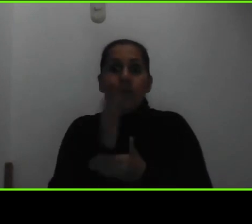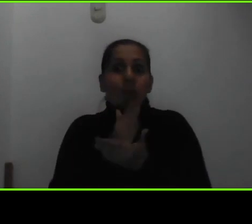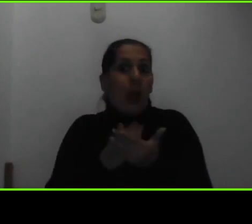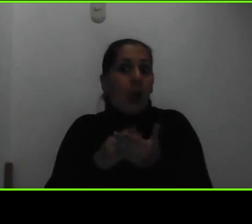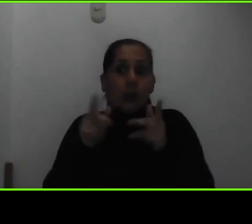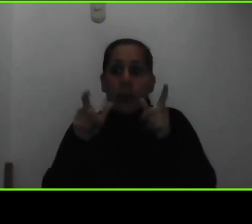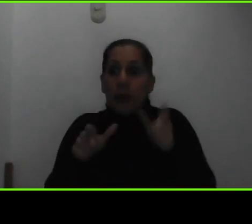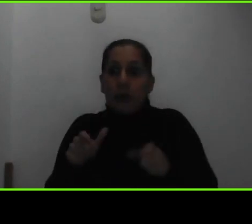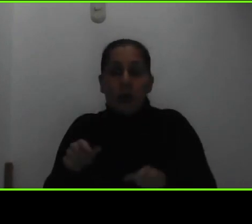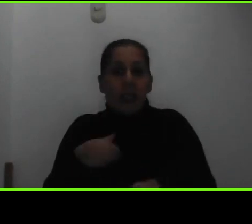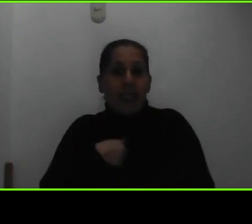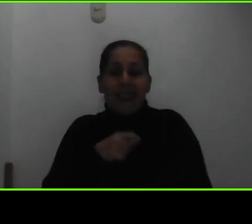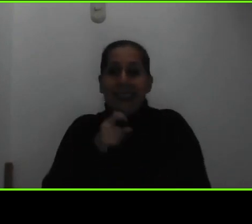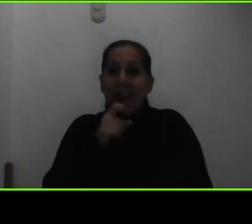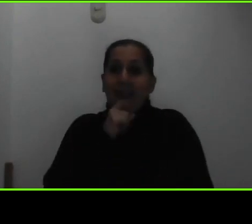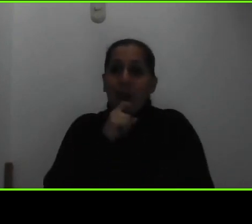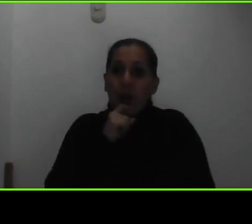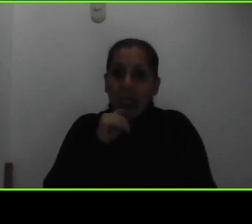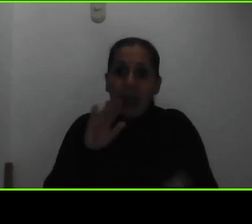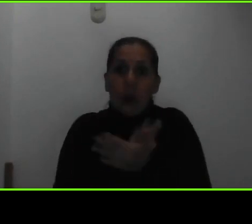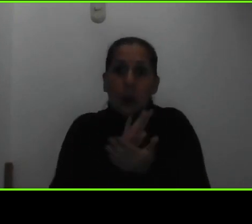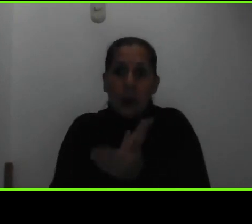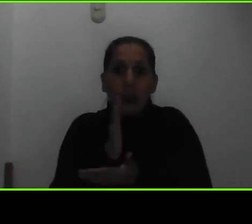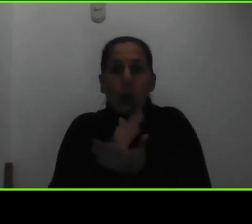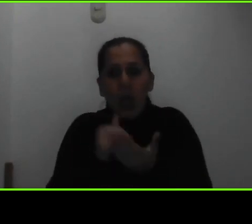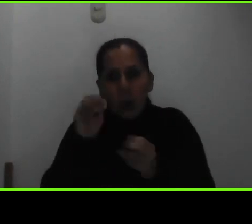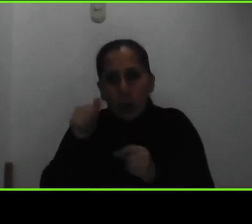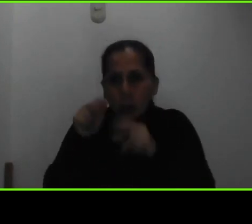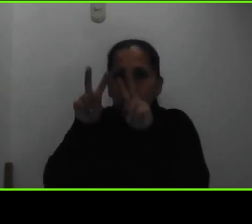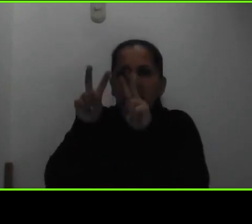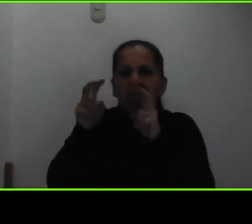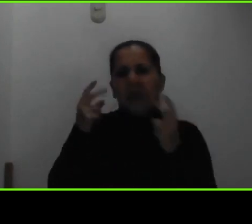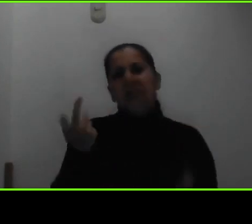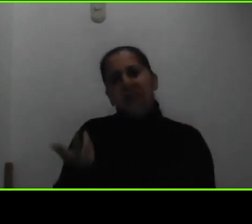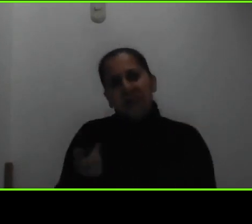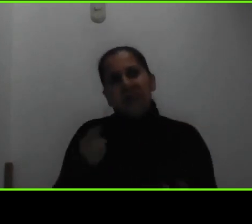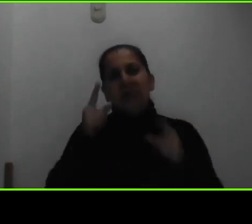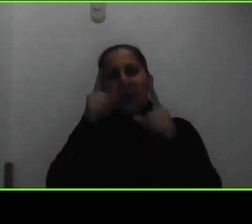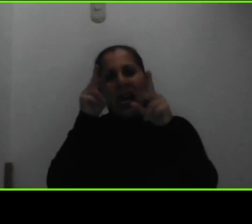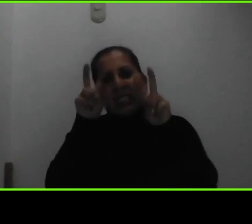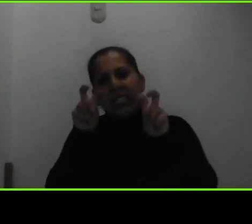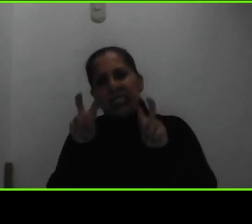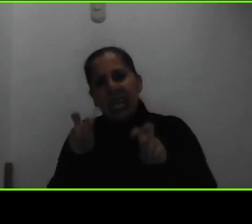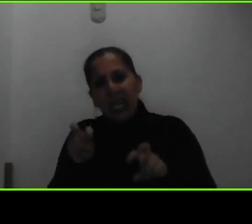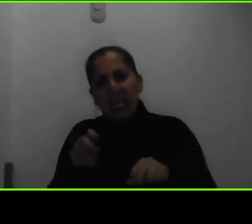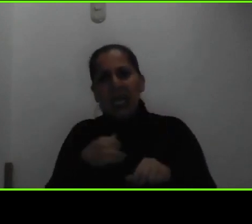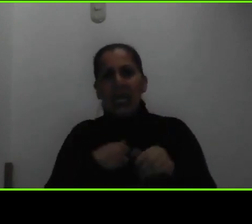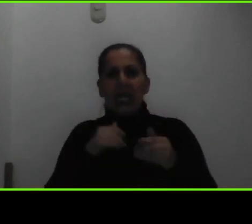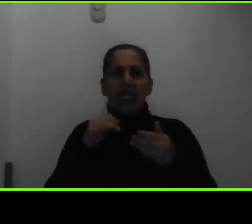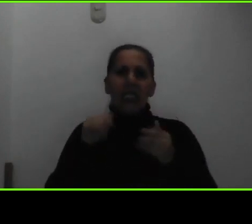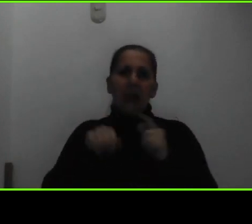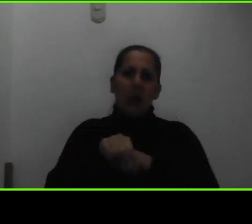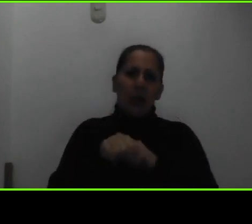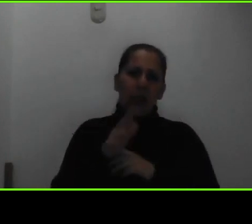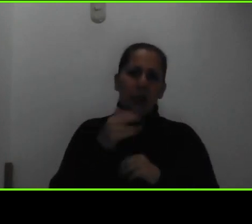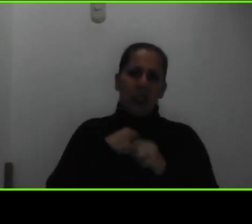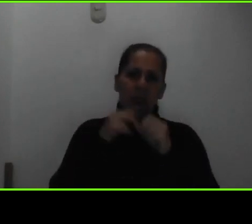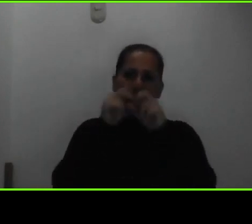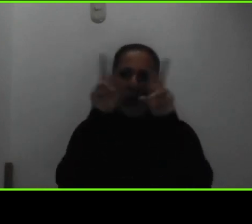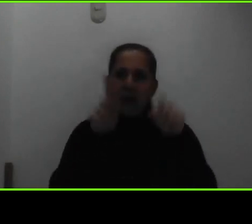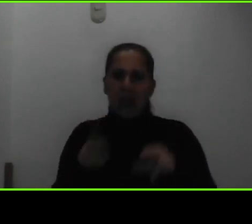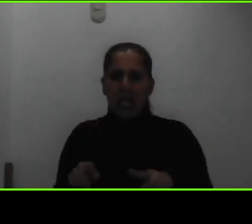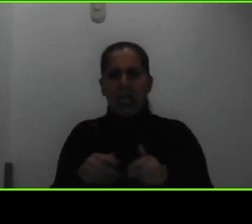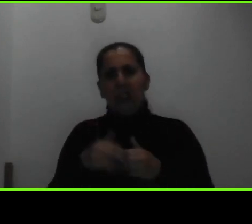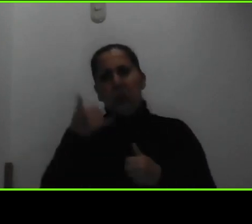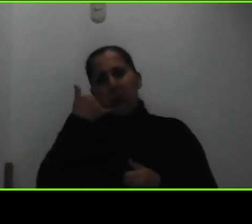dificultades para algunos de los documentos podemos verlo en los espacios que vamos a habilitar en las redes por teléfono